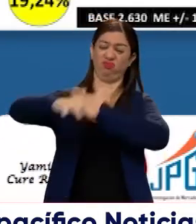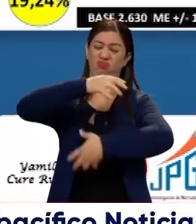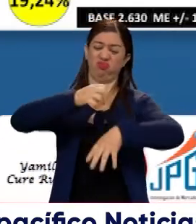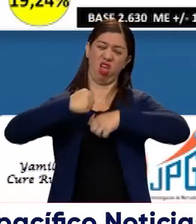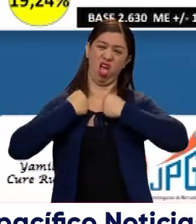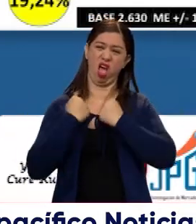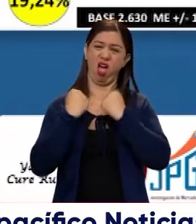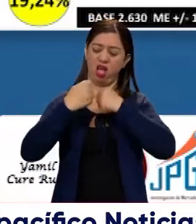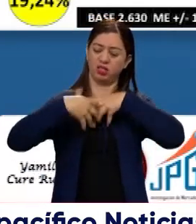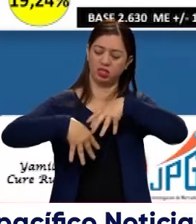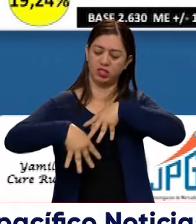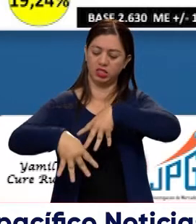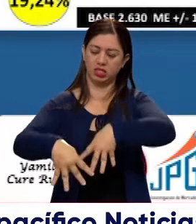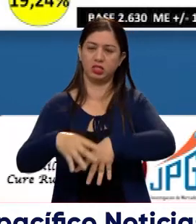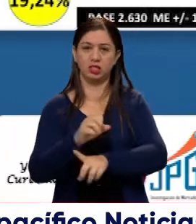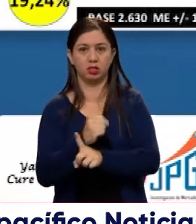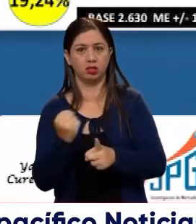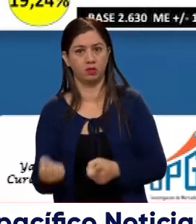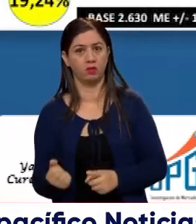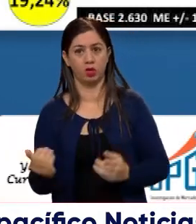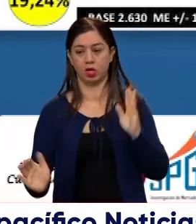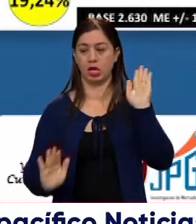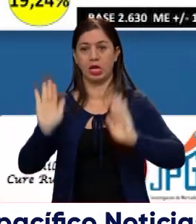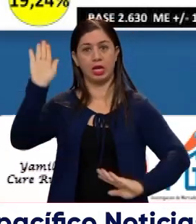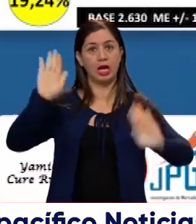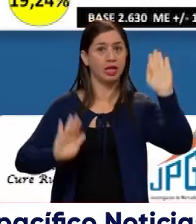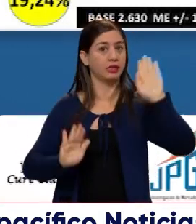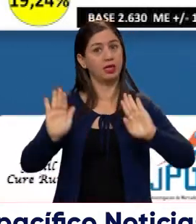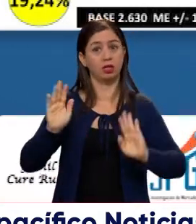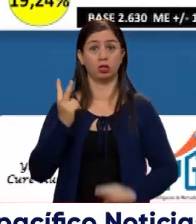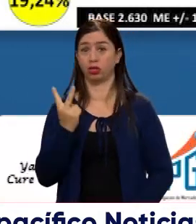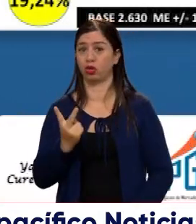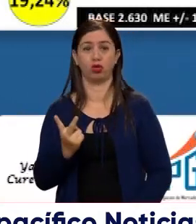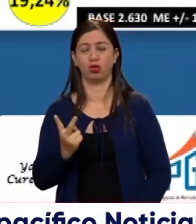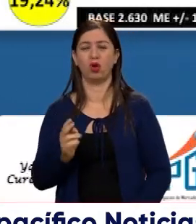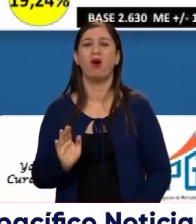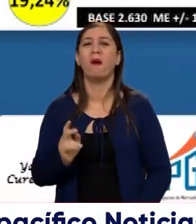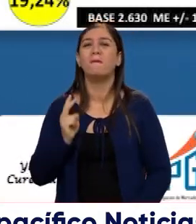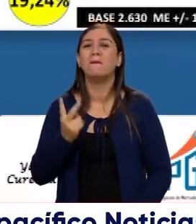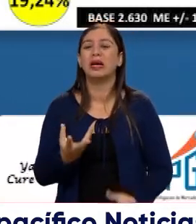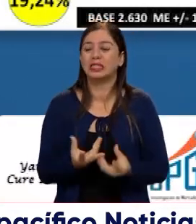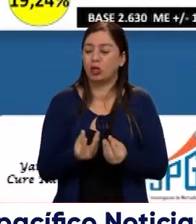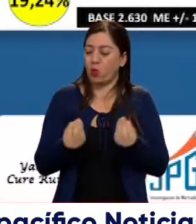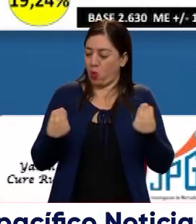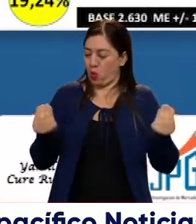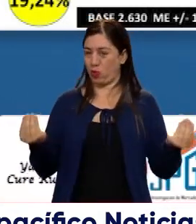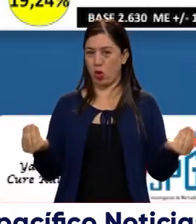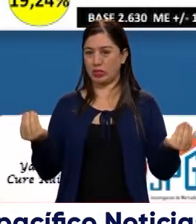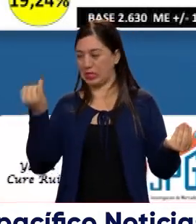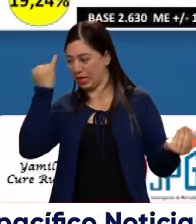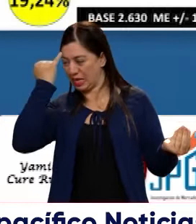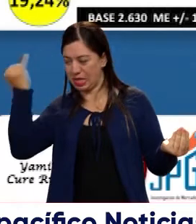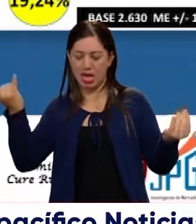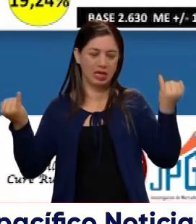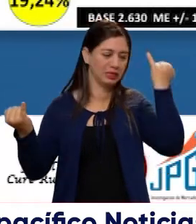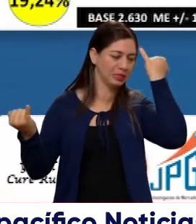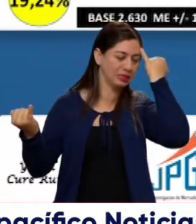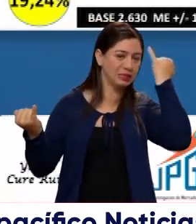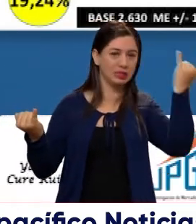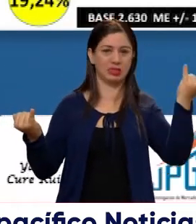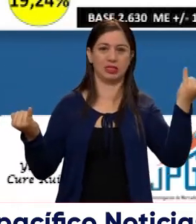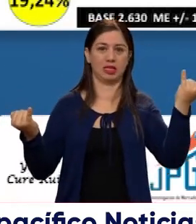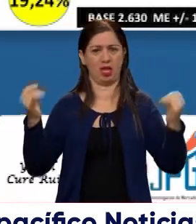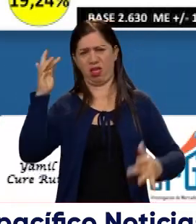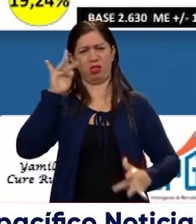Porque es que no se están enfrentando dos candidatos. Se están enfrentando como dos bandos ideológicos que